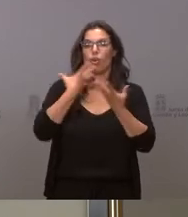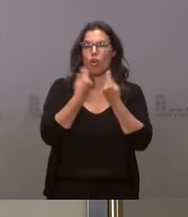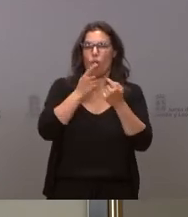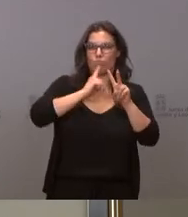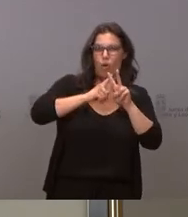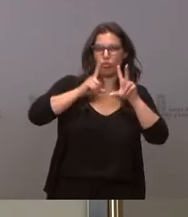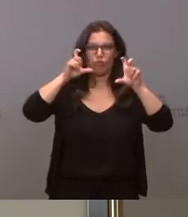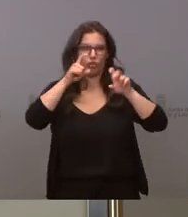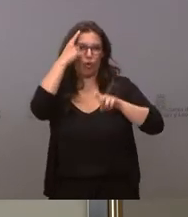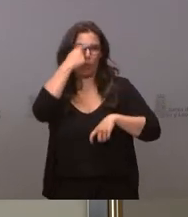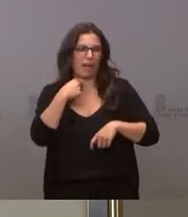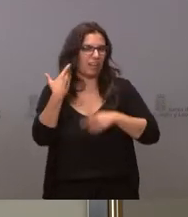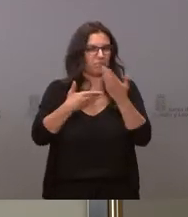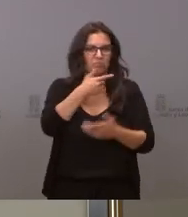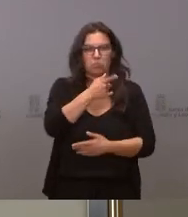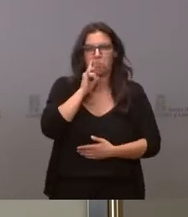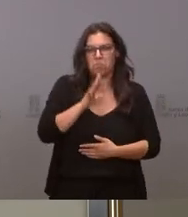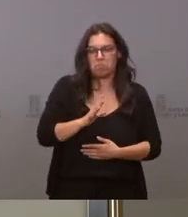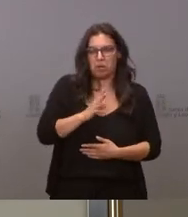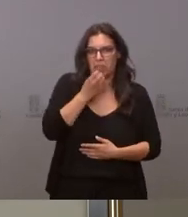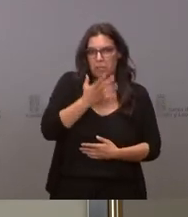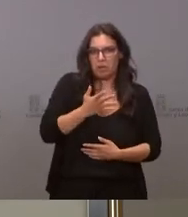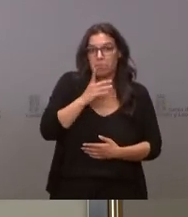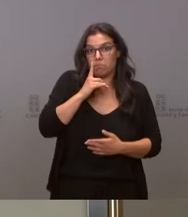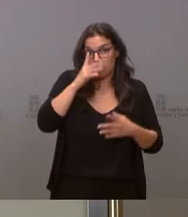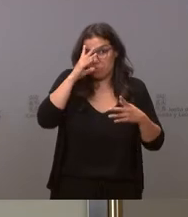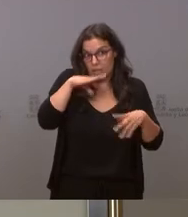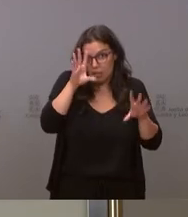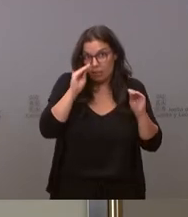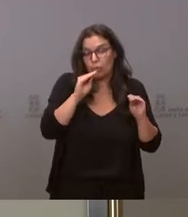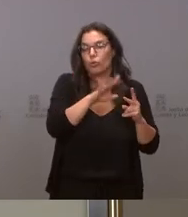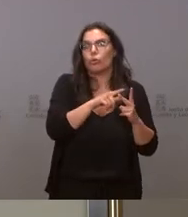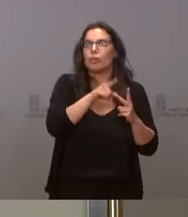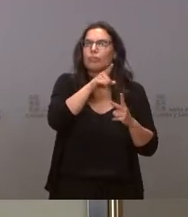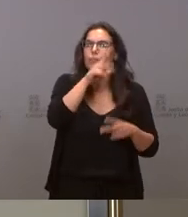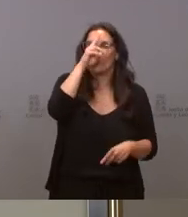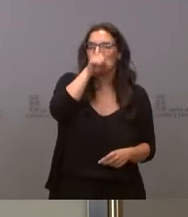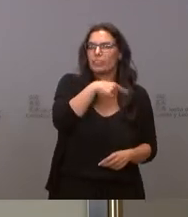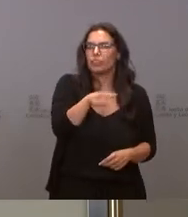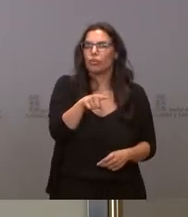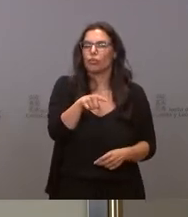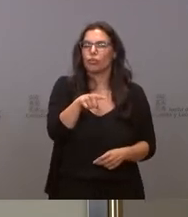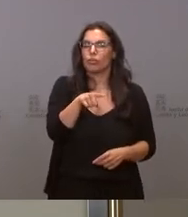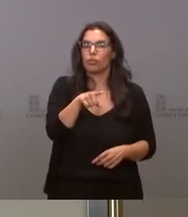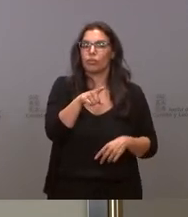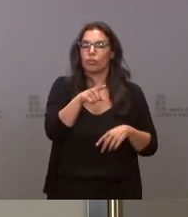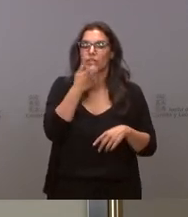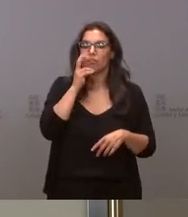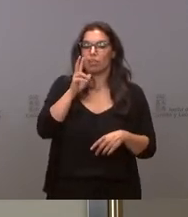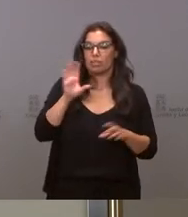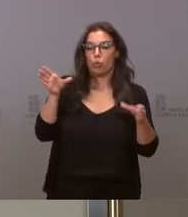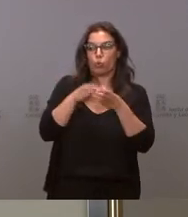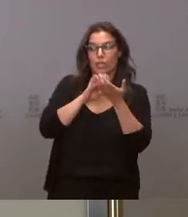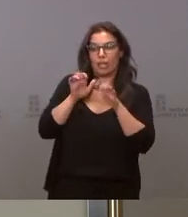le parece bien y luego si hay preocupación o que que pasa dentro de la Junta cuando ven que otras